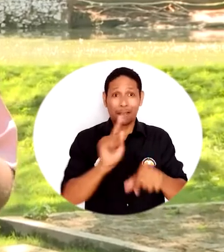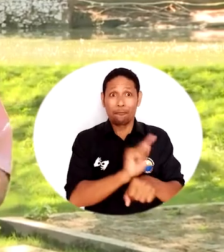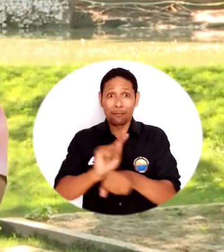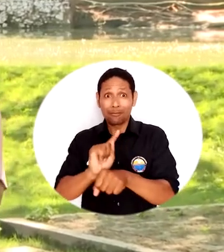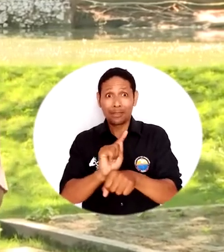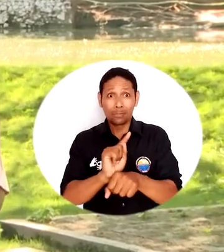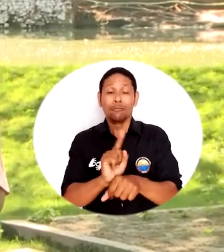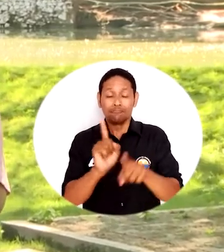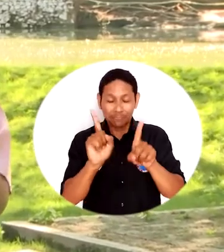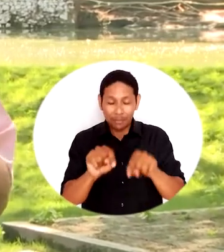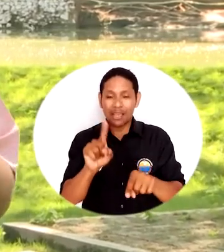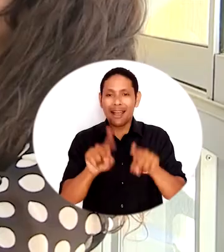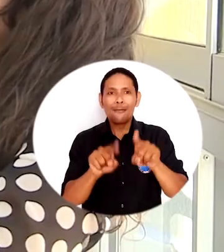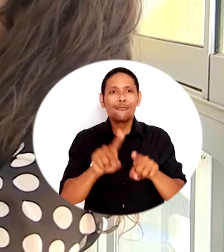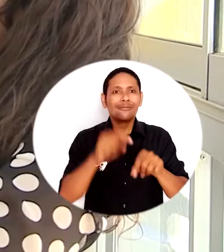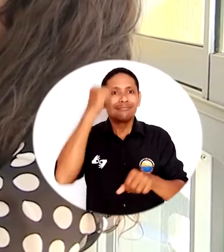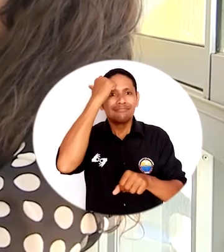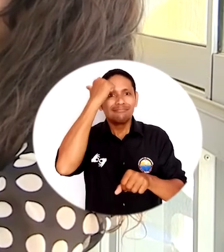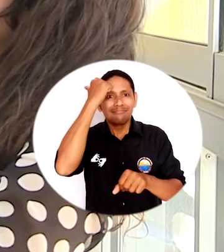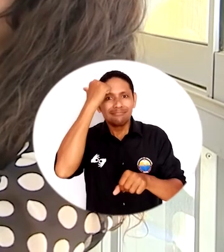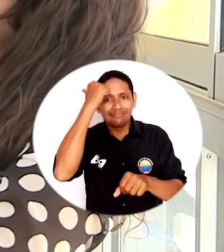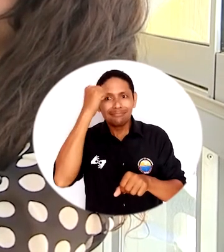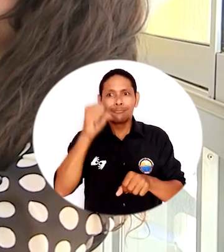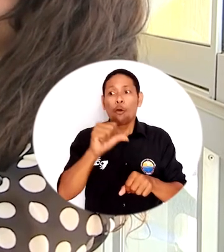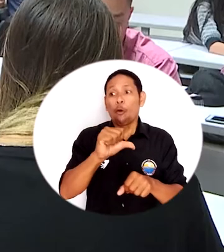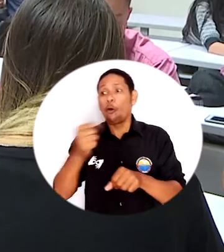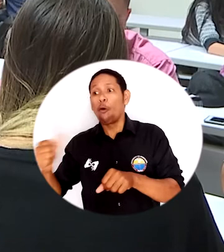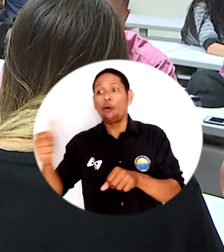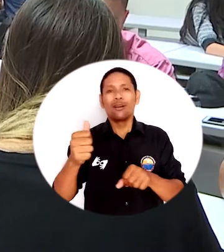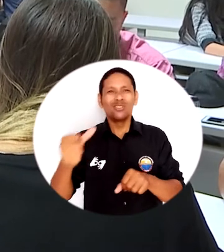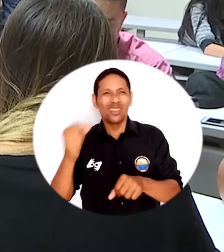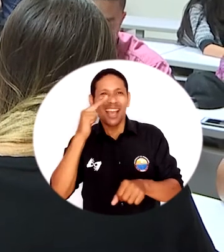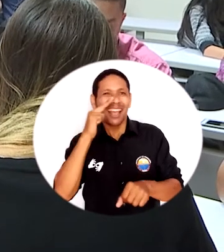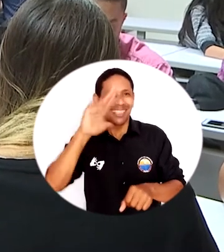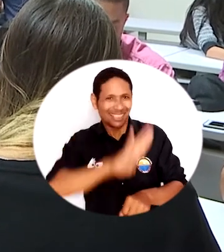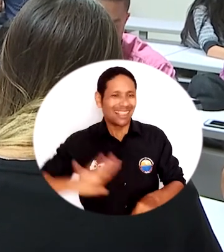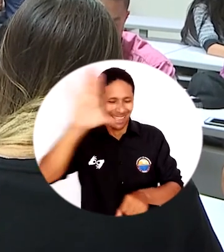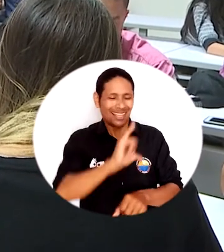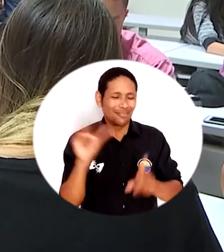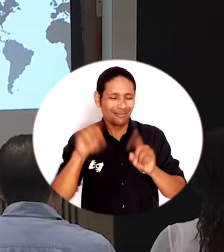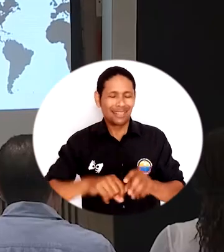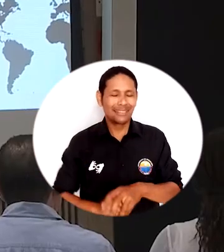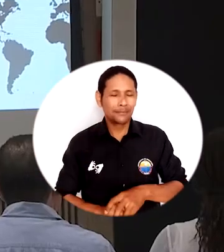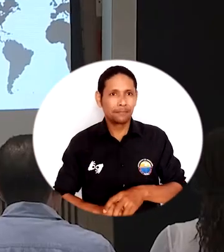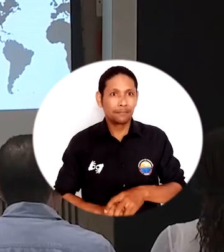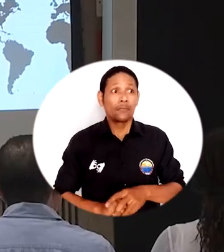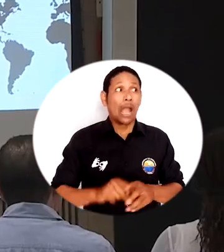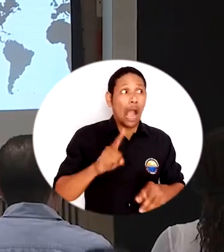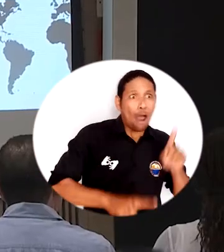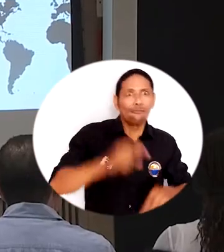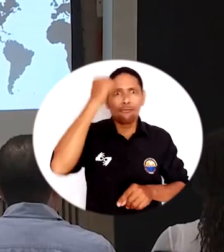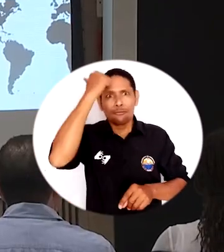diferentes facultades, pero también tenemos docentes que componen la red y fuera de la red en el ámbito nacional.